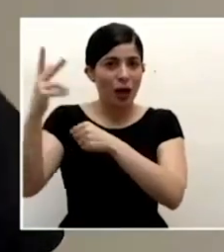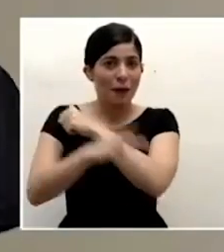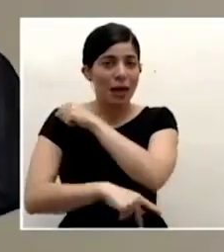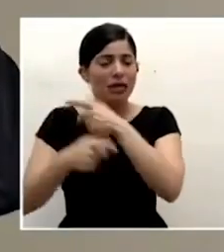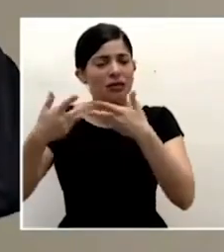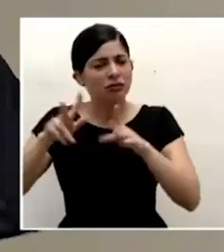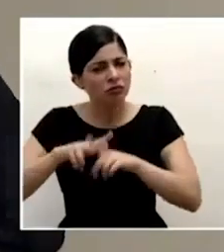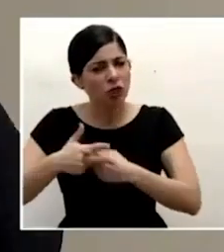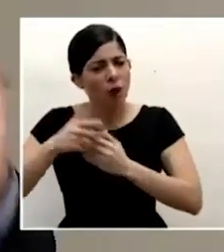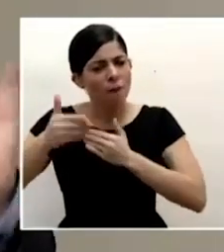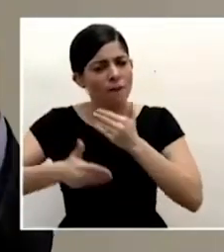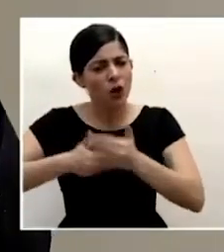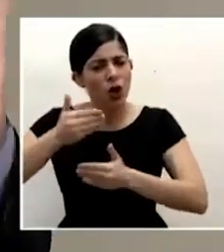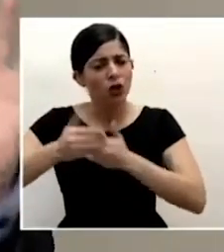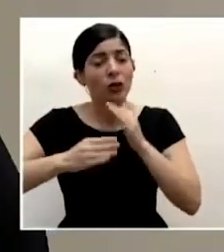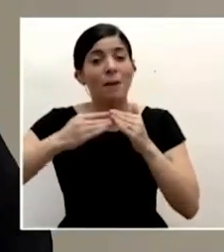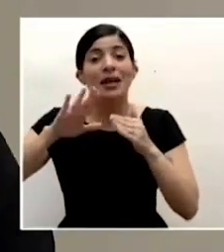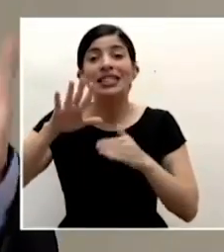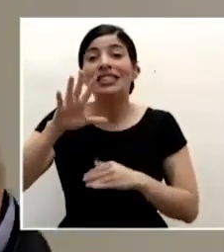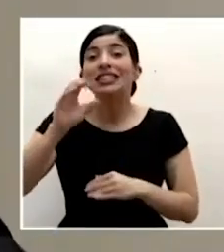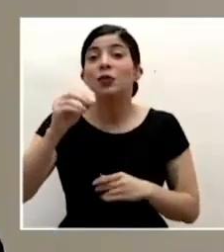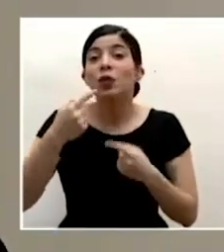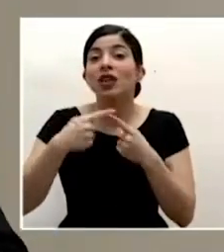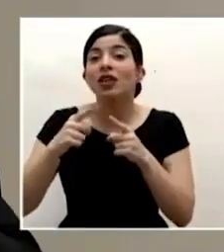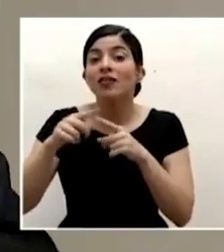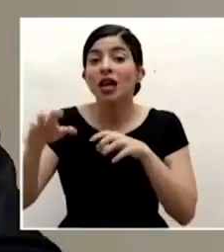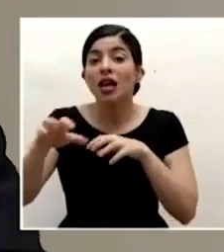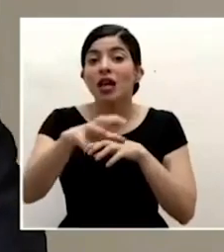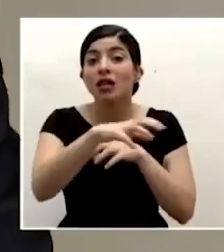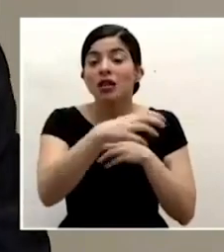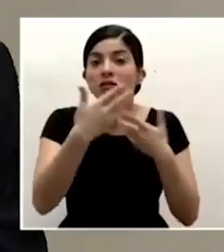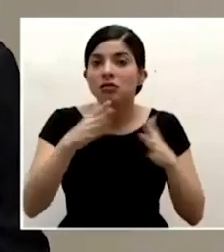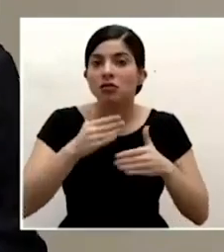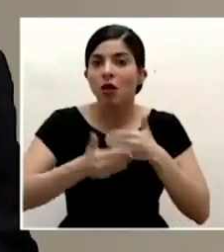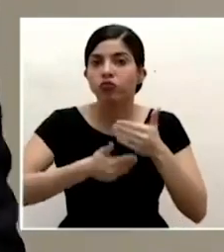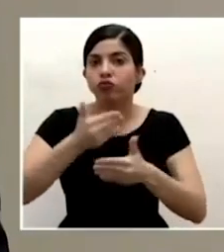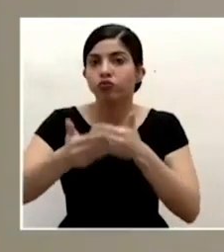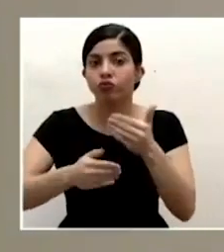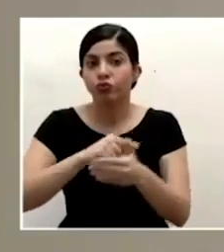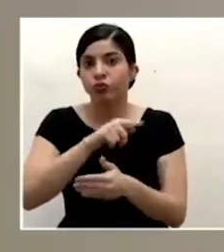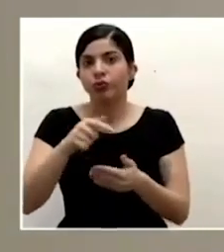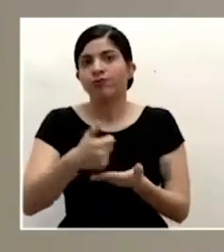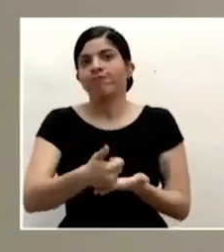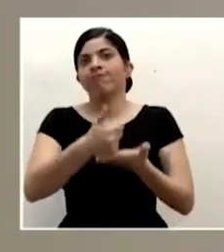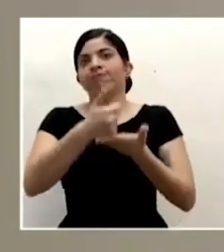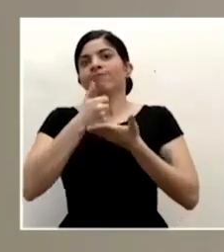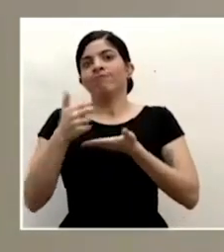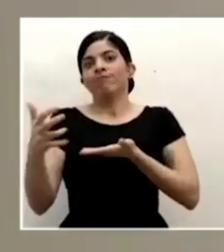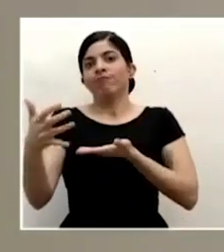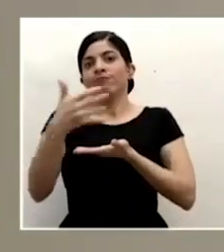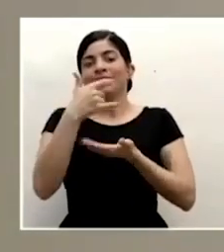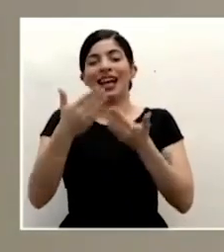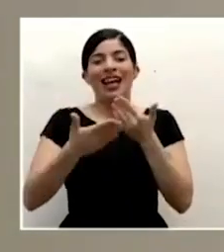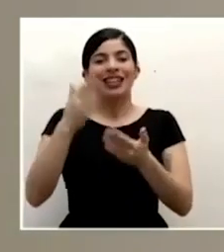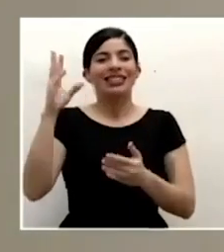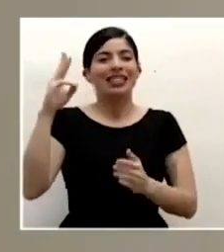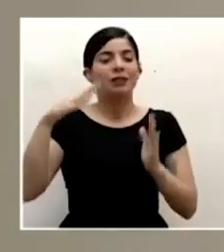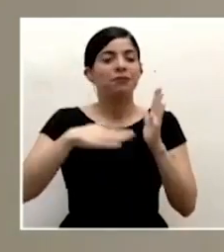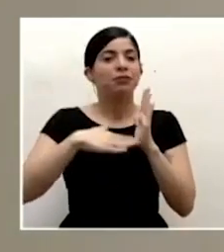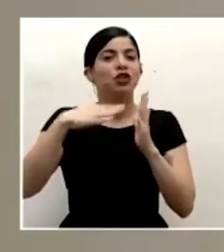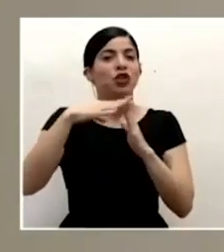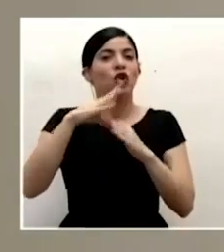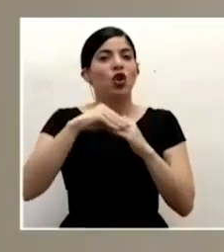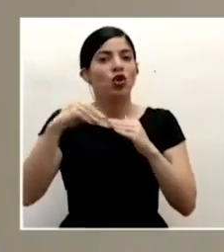50 diferentes instancias que al día de hoy nos han permitido recaudar cerca de seis millones de dólares en